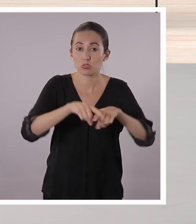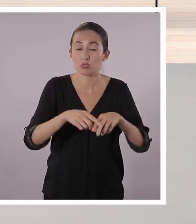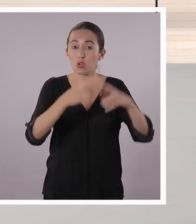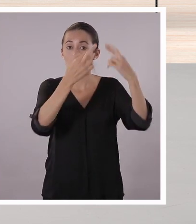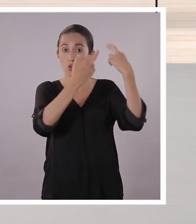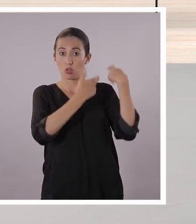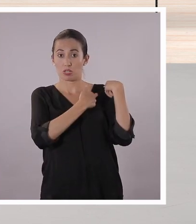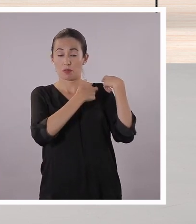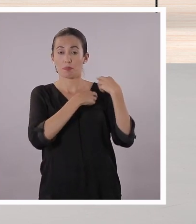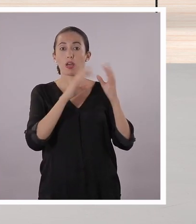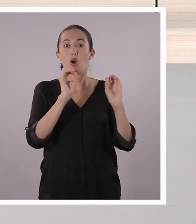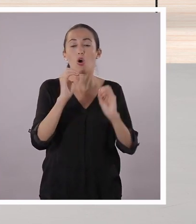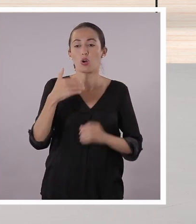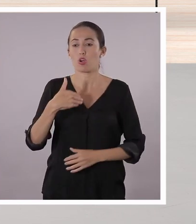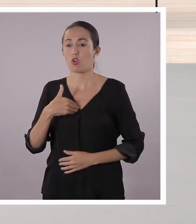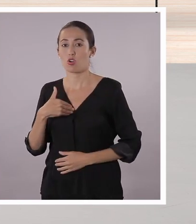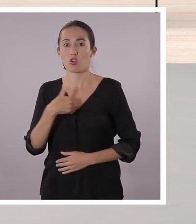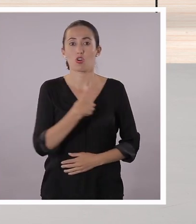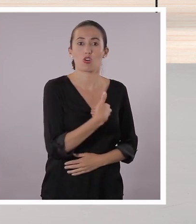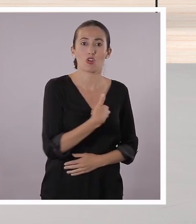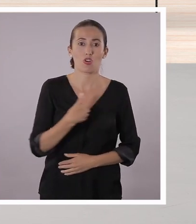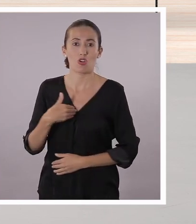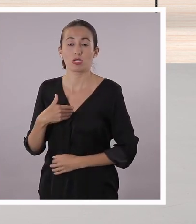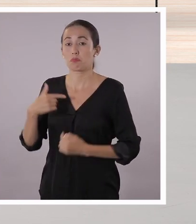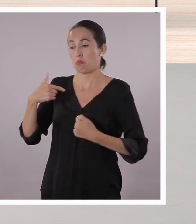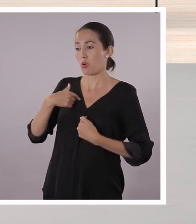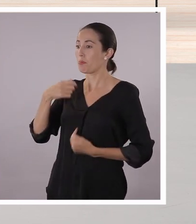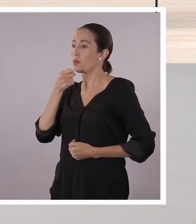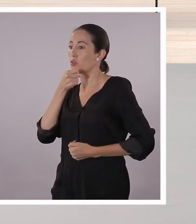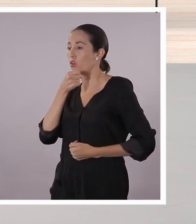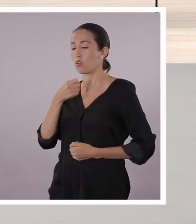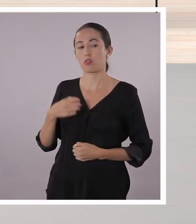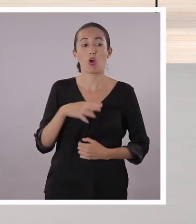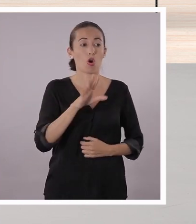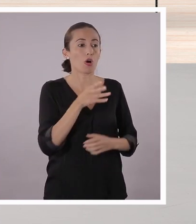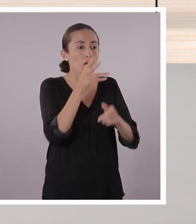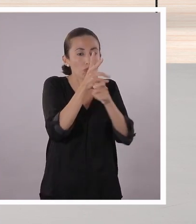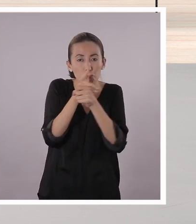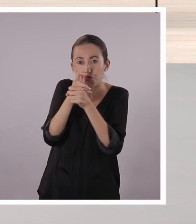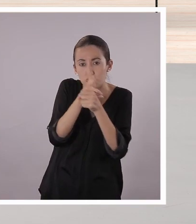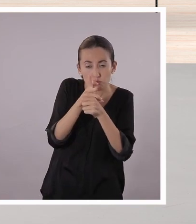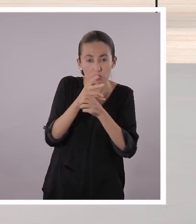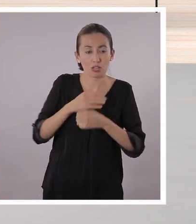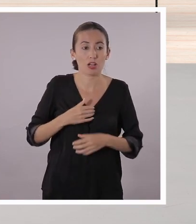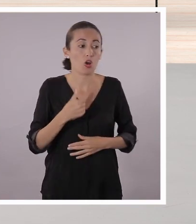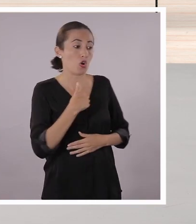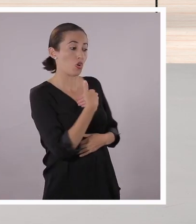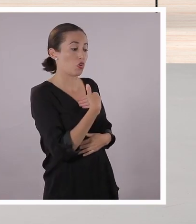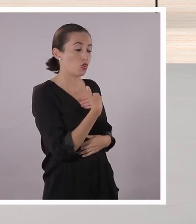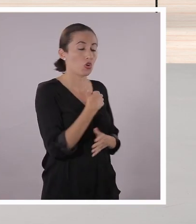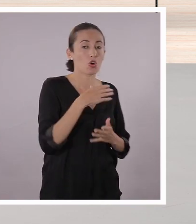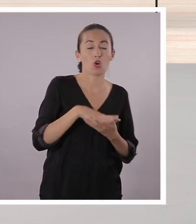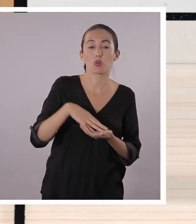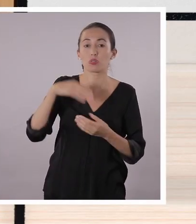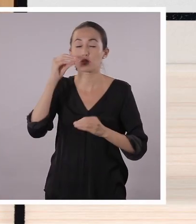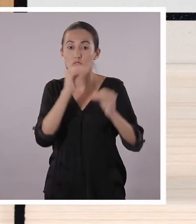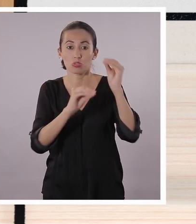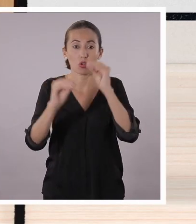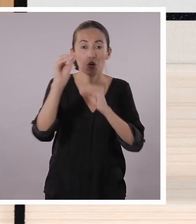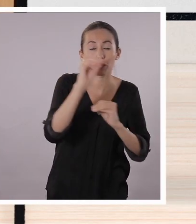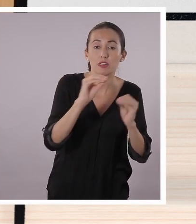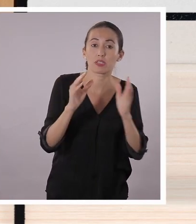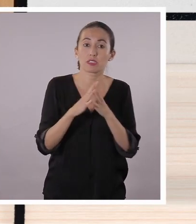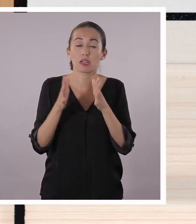asumir muchos roles. Pueden ser los presentadores o las personas que están atrás de cámara, que cumplen muchas funciones. Se cargan del